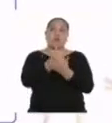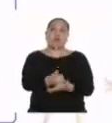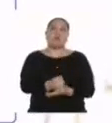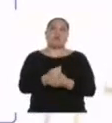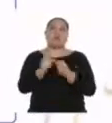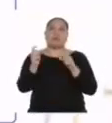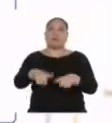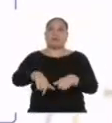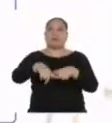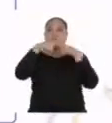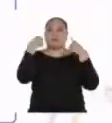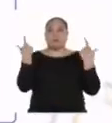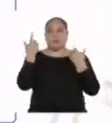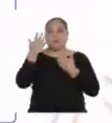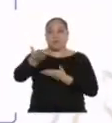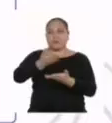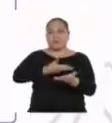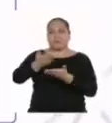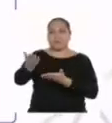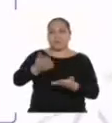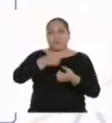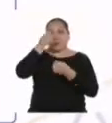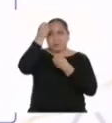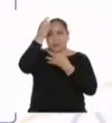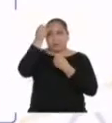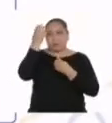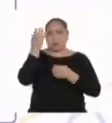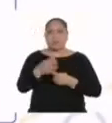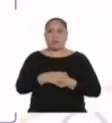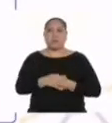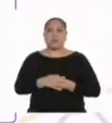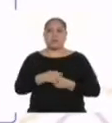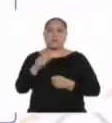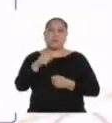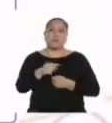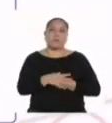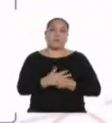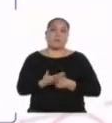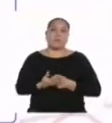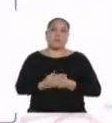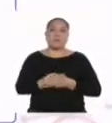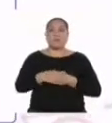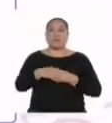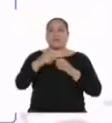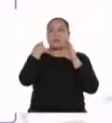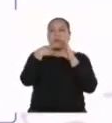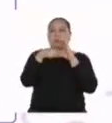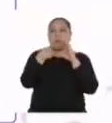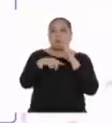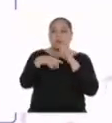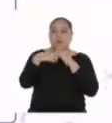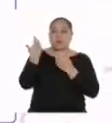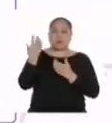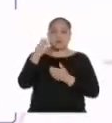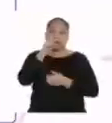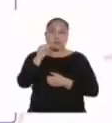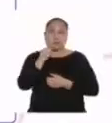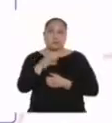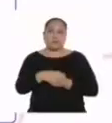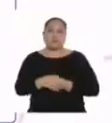enormemente el intercambio de la información a través de correos electrónicos,